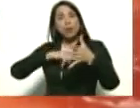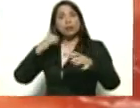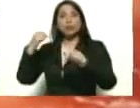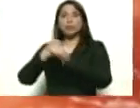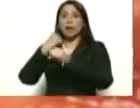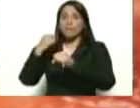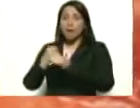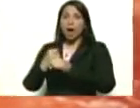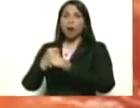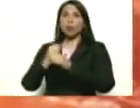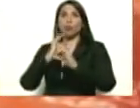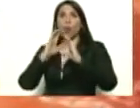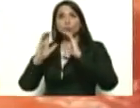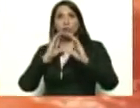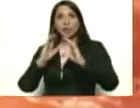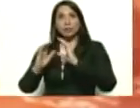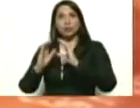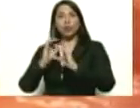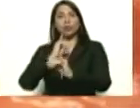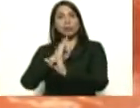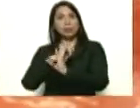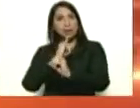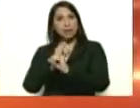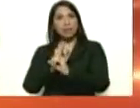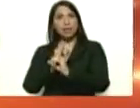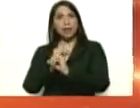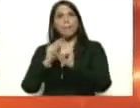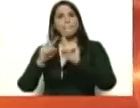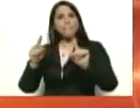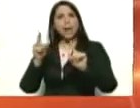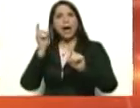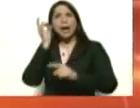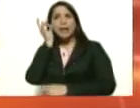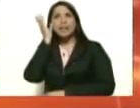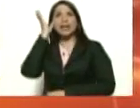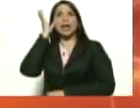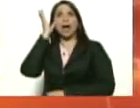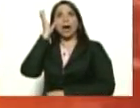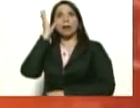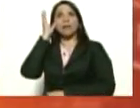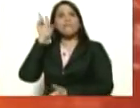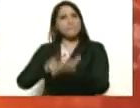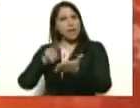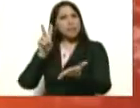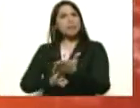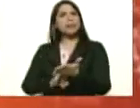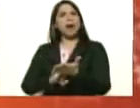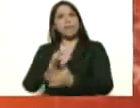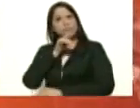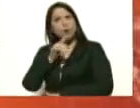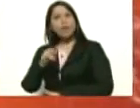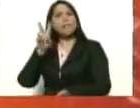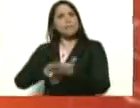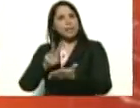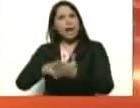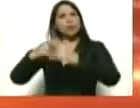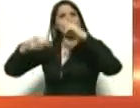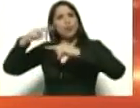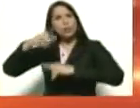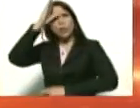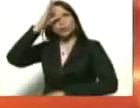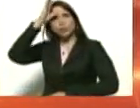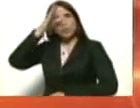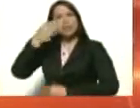los medios de comunicación y en las redes sociales, para crear certidumbre con la verdad, para construir conciencia del